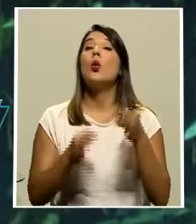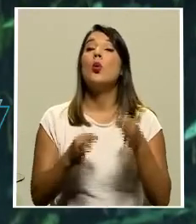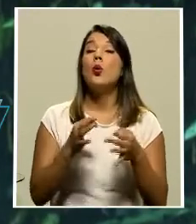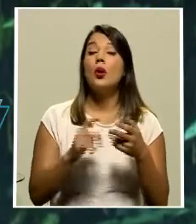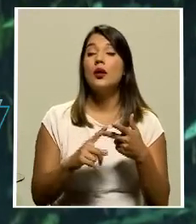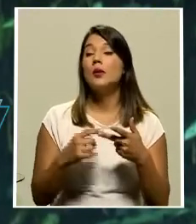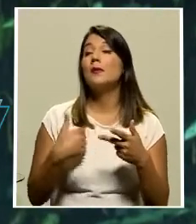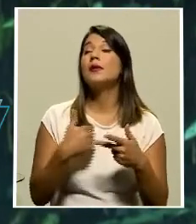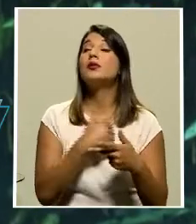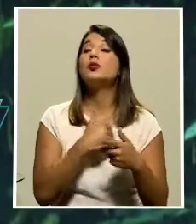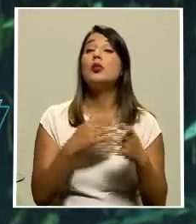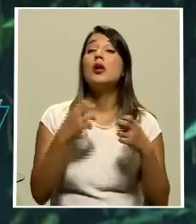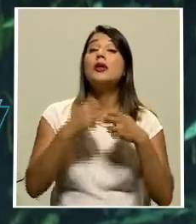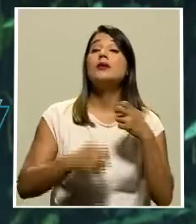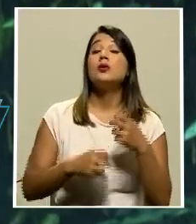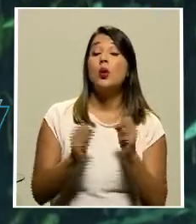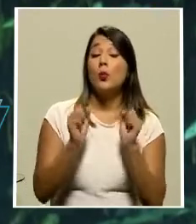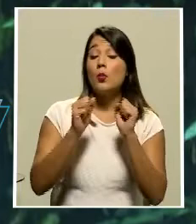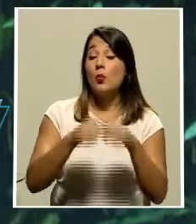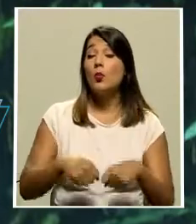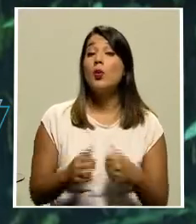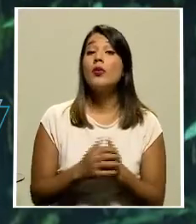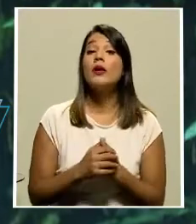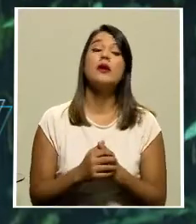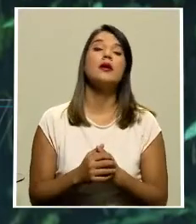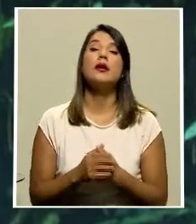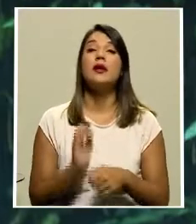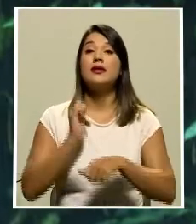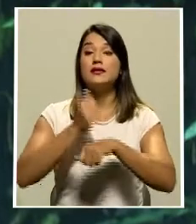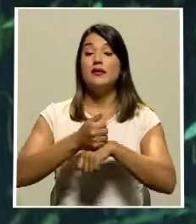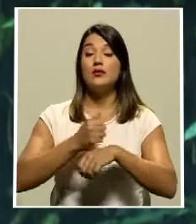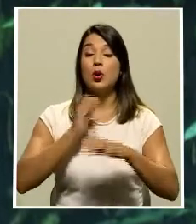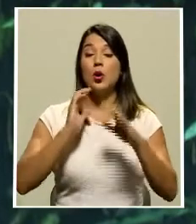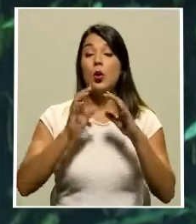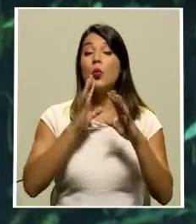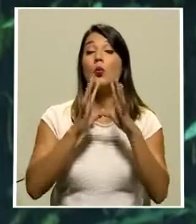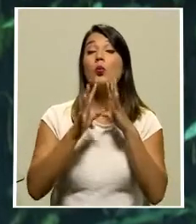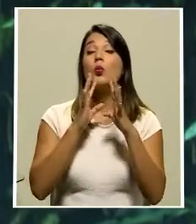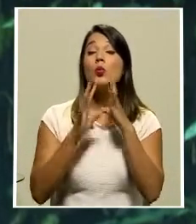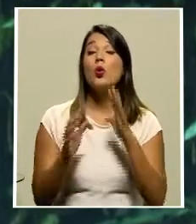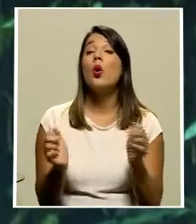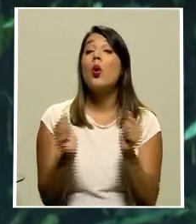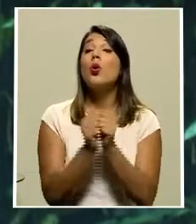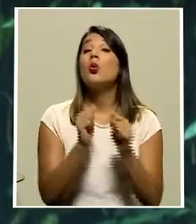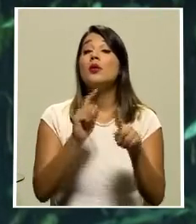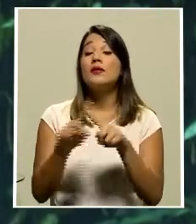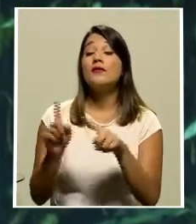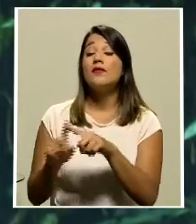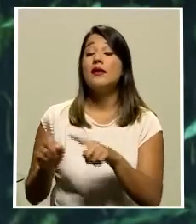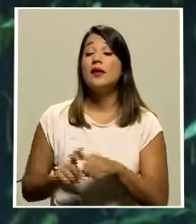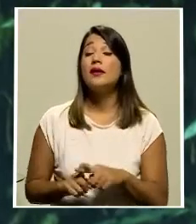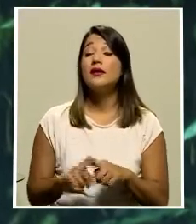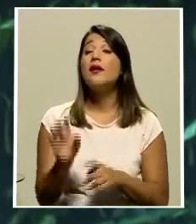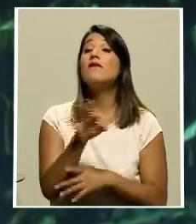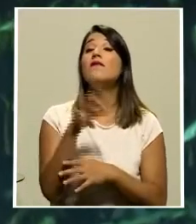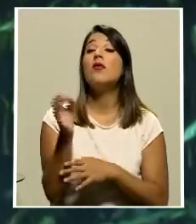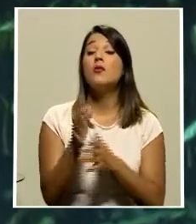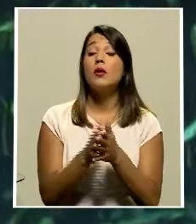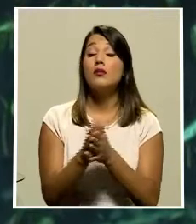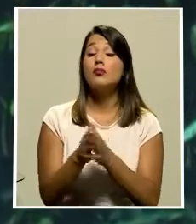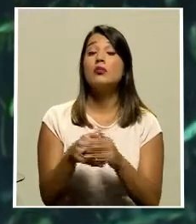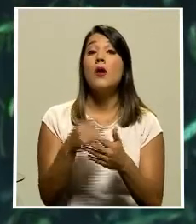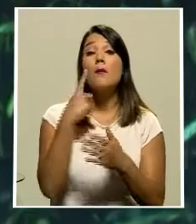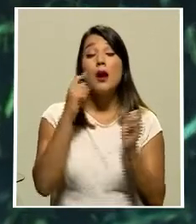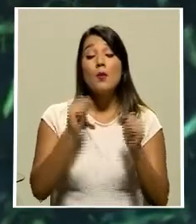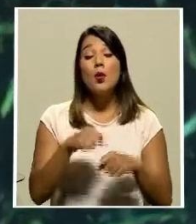recuperar esas observaciones que se han recibido o establecer una conversación con las diferentes cámaras que se han manifestado para encontrar